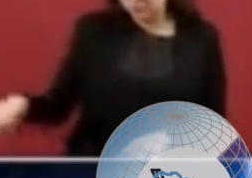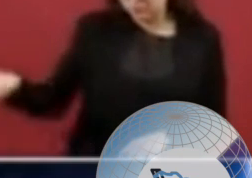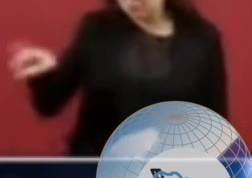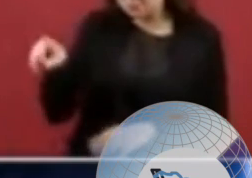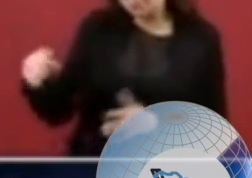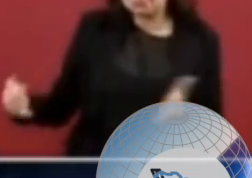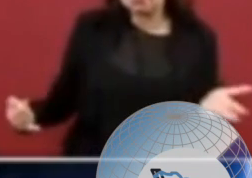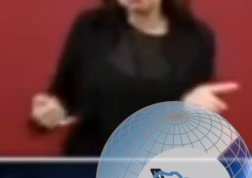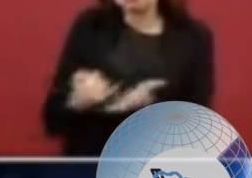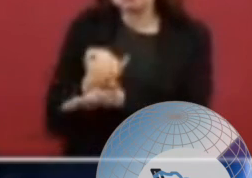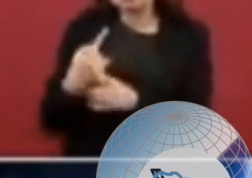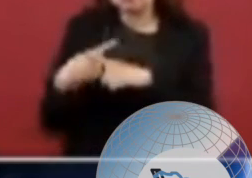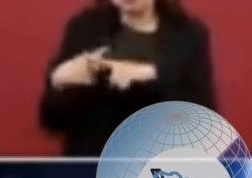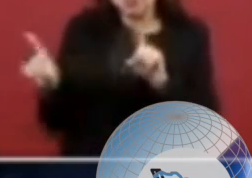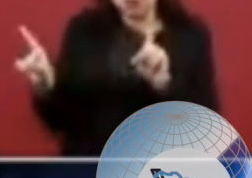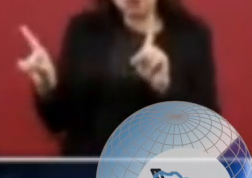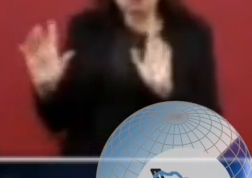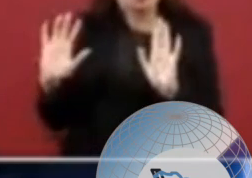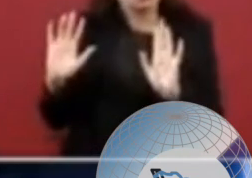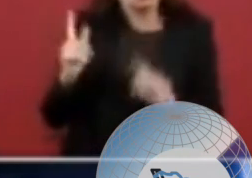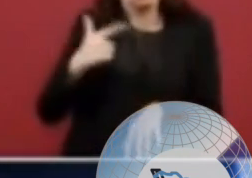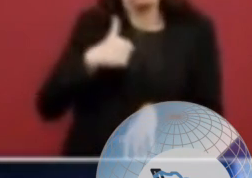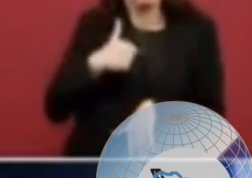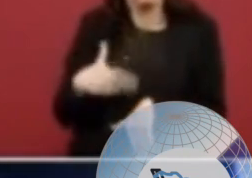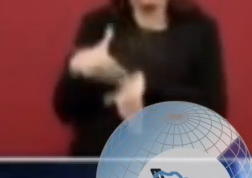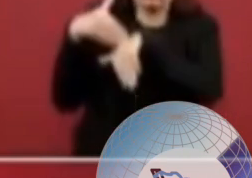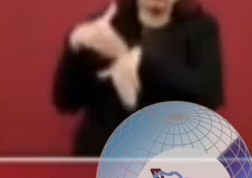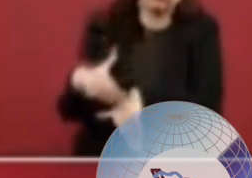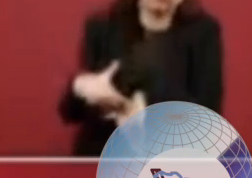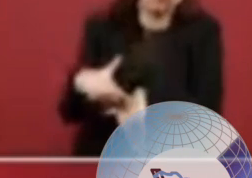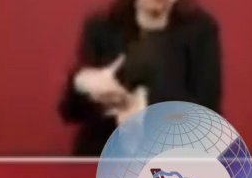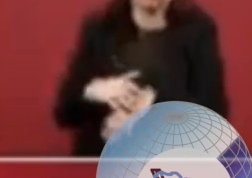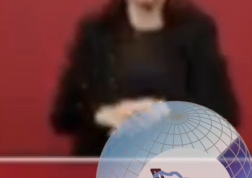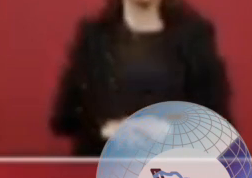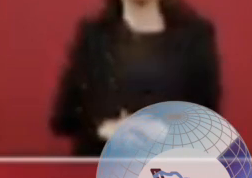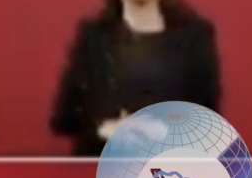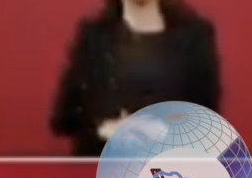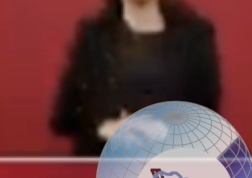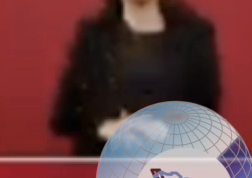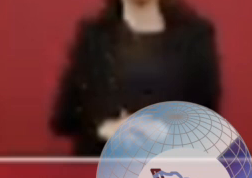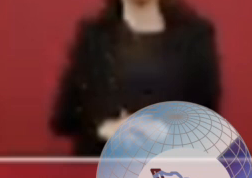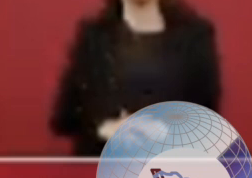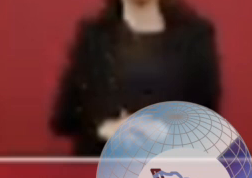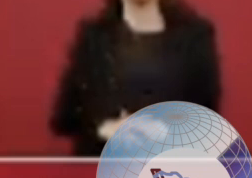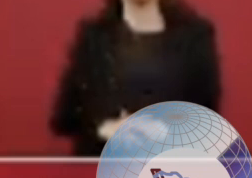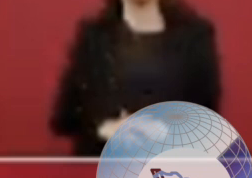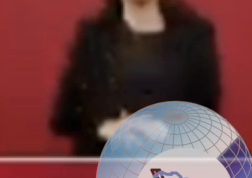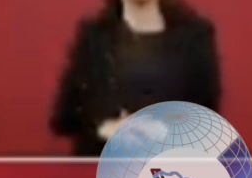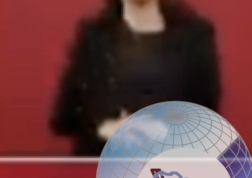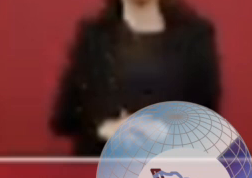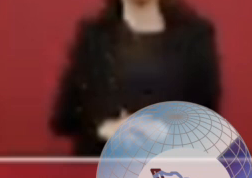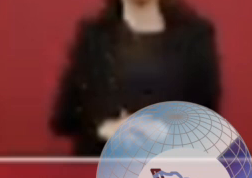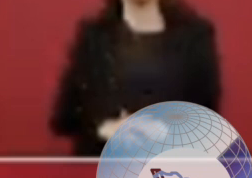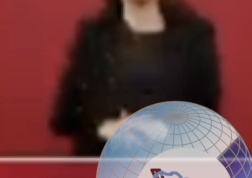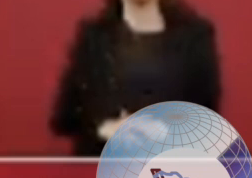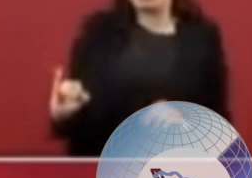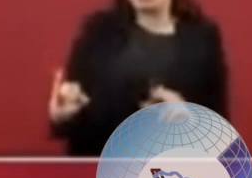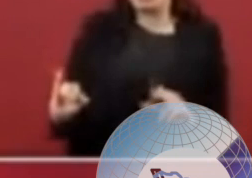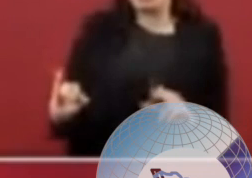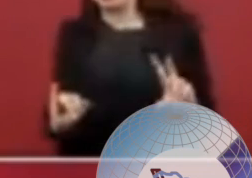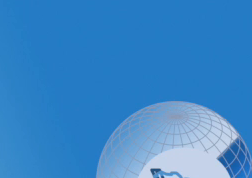decisión. De los ciudadanos, cualquiera que sea.